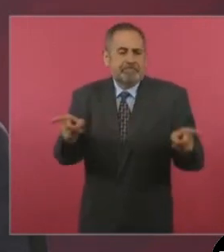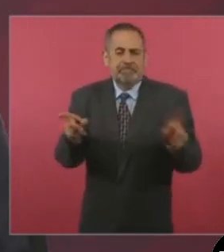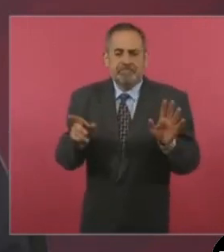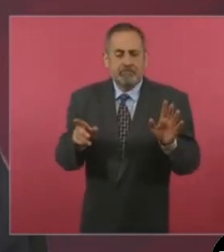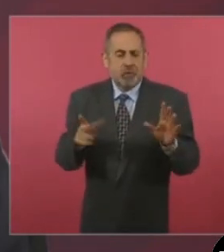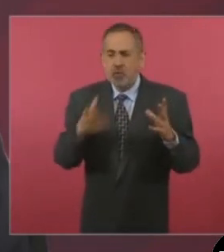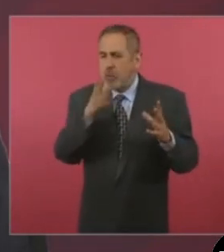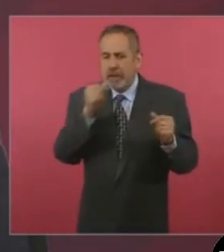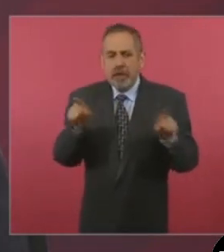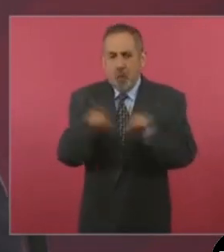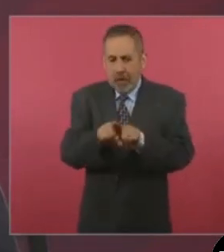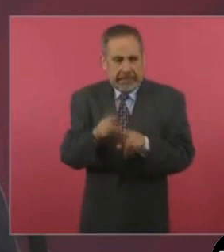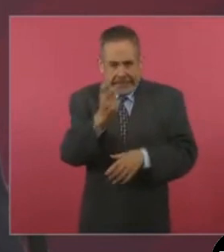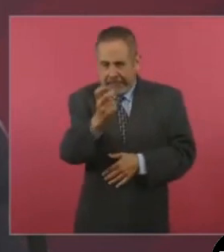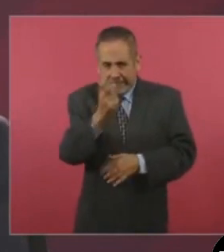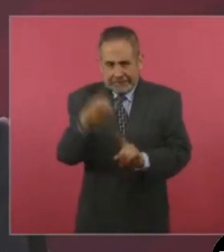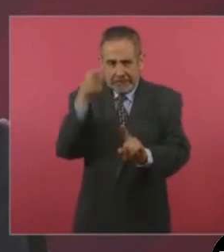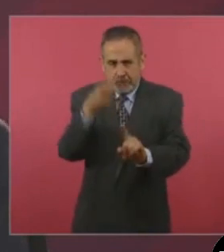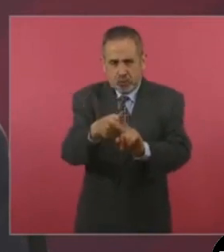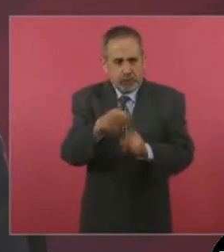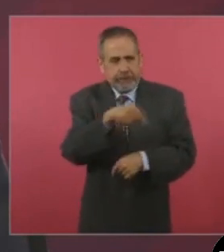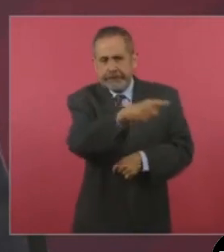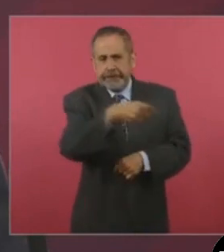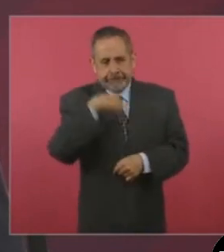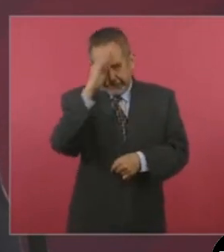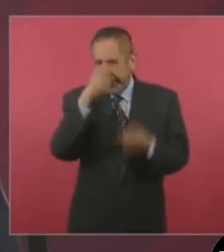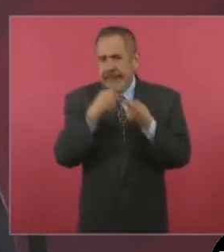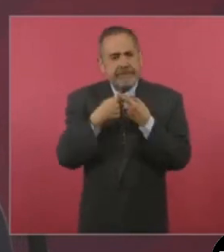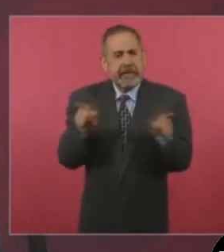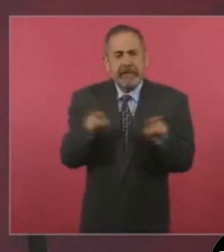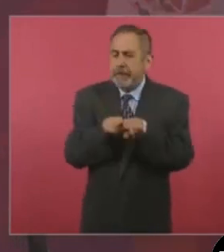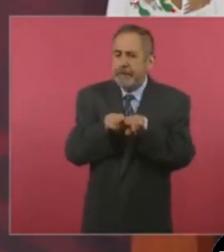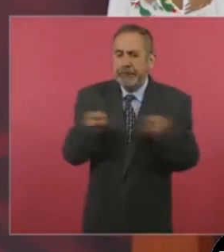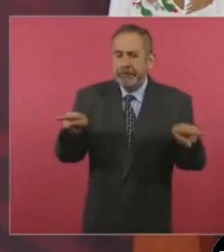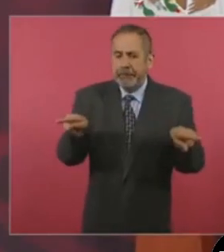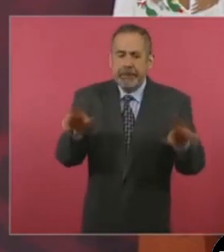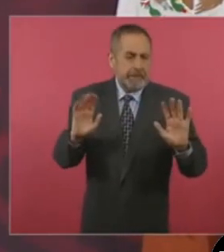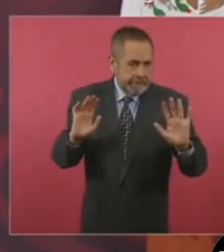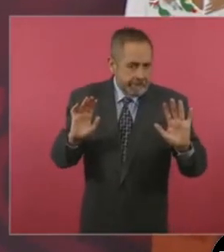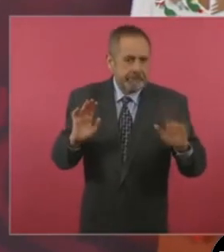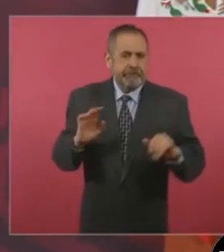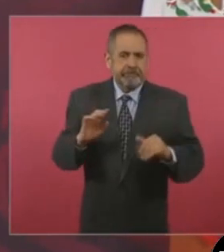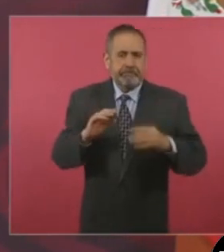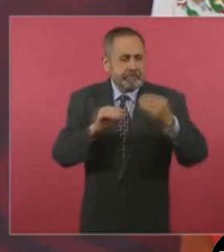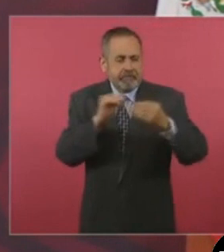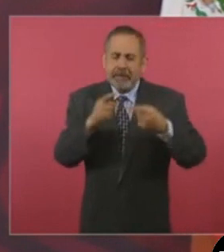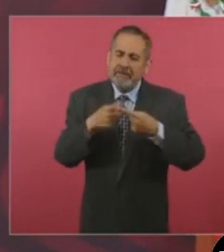Eso es lo que está en el fondo de todo el debate.